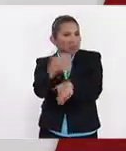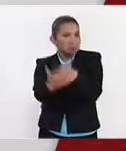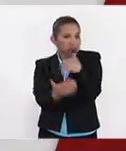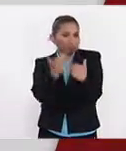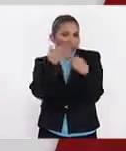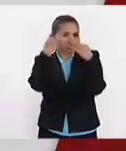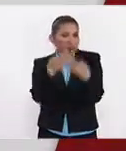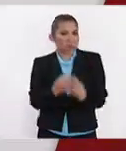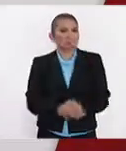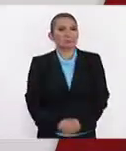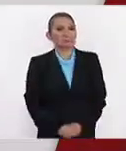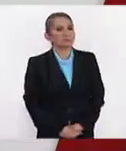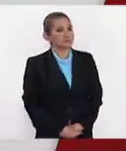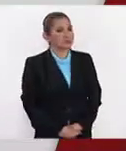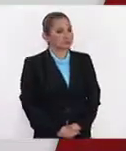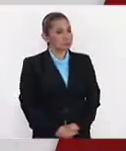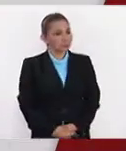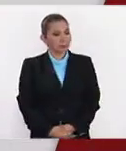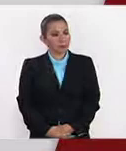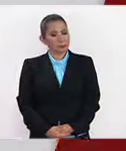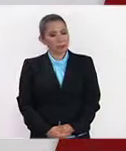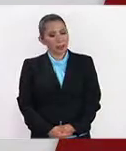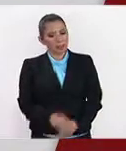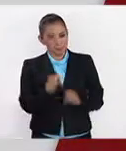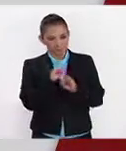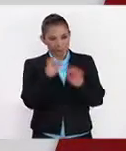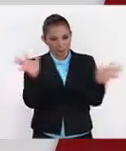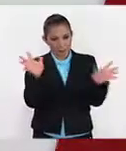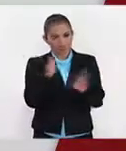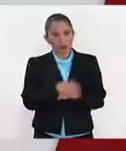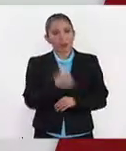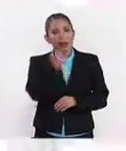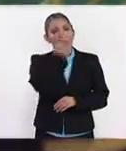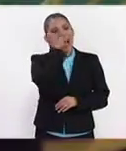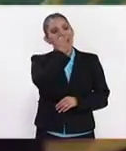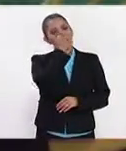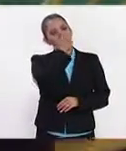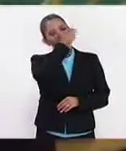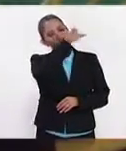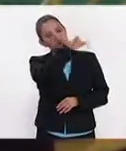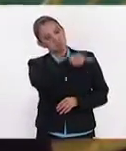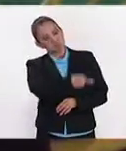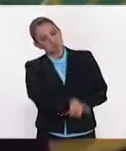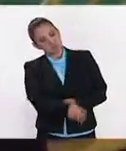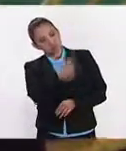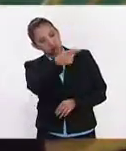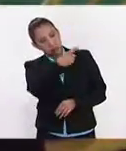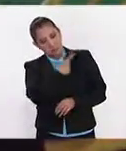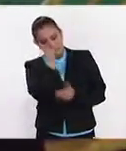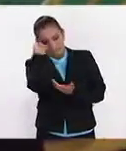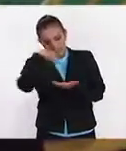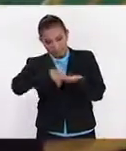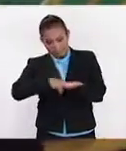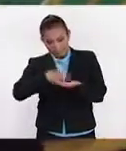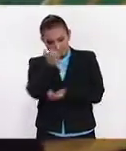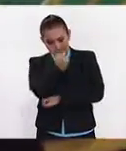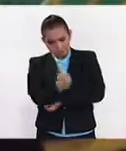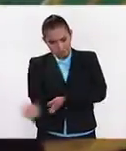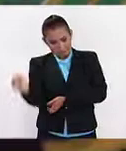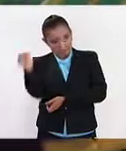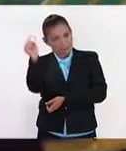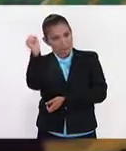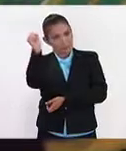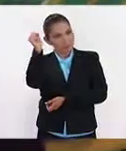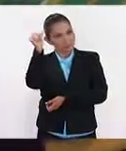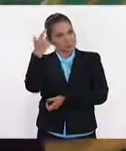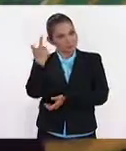satisfactoriamente? Por supuesto, el alumno debe de considerar ciertas habilidades y destrezas